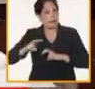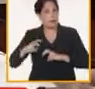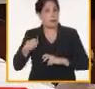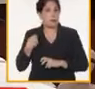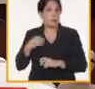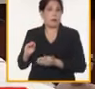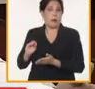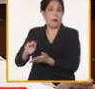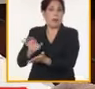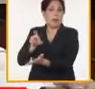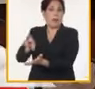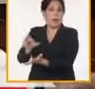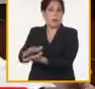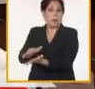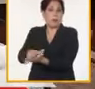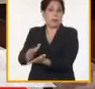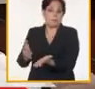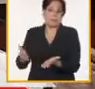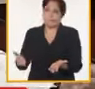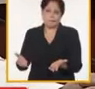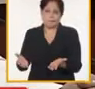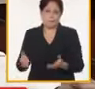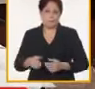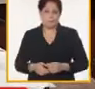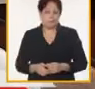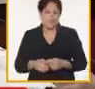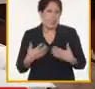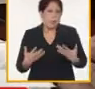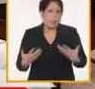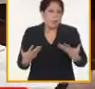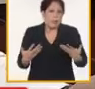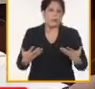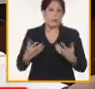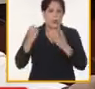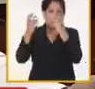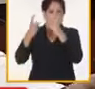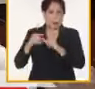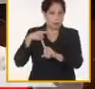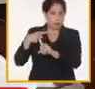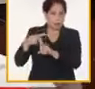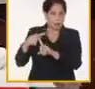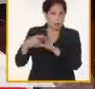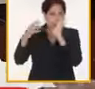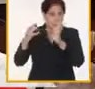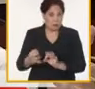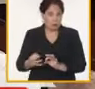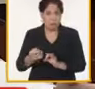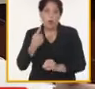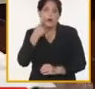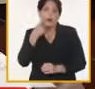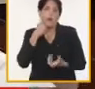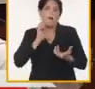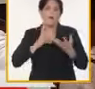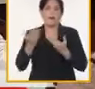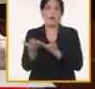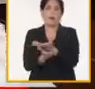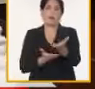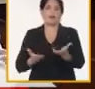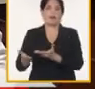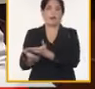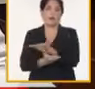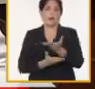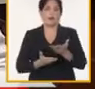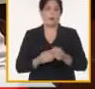alguna manera desde todas las aristas qué es lo que nos sigue pasando que ese resultado positivo no encuentre un mecanismo de gestión que sea